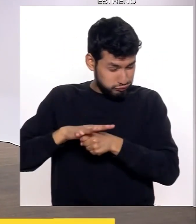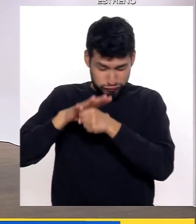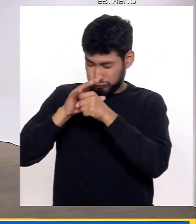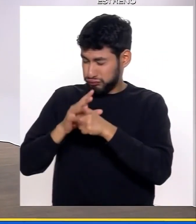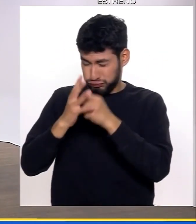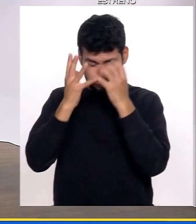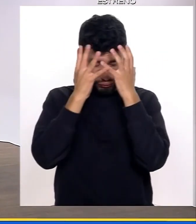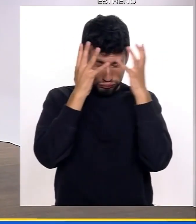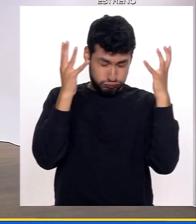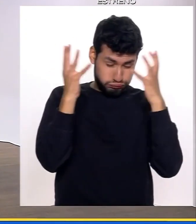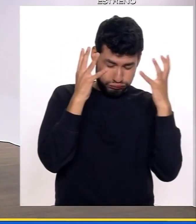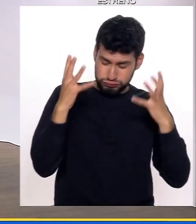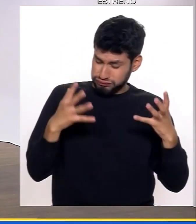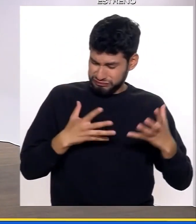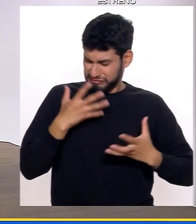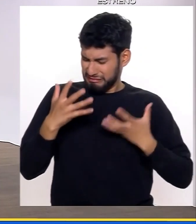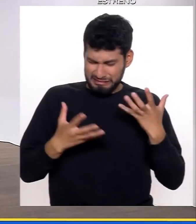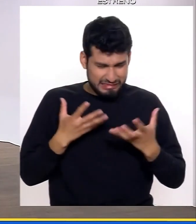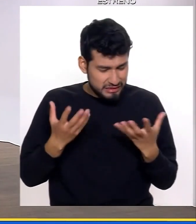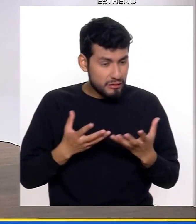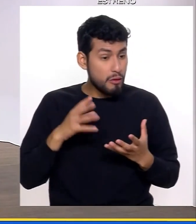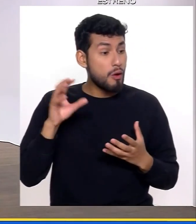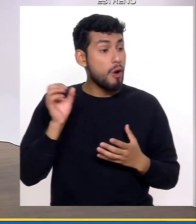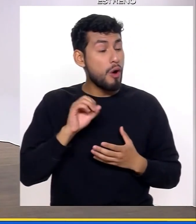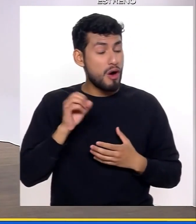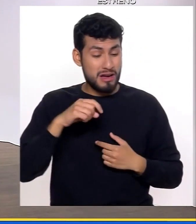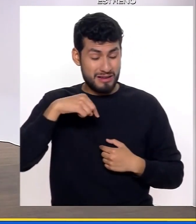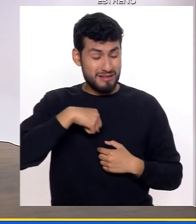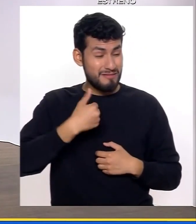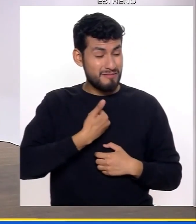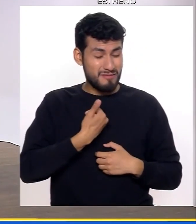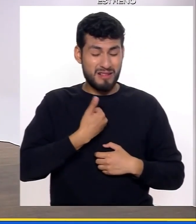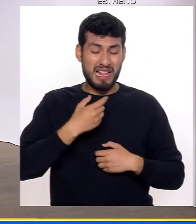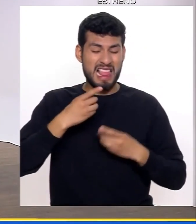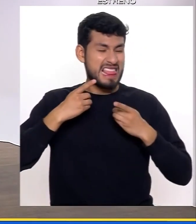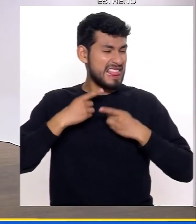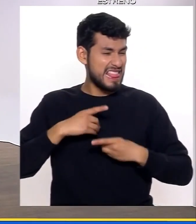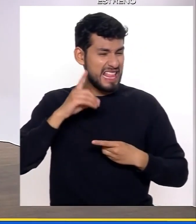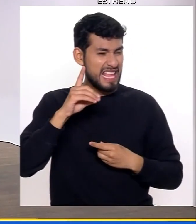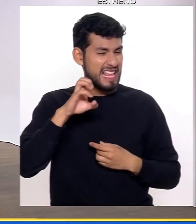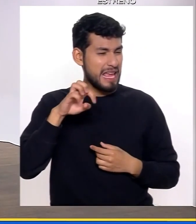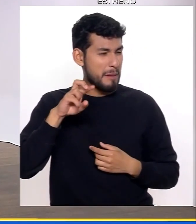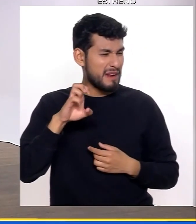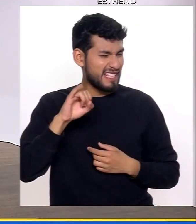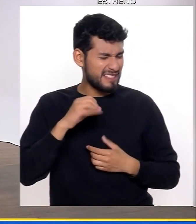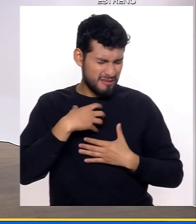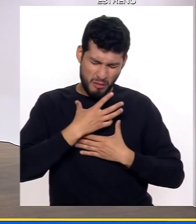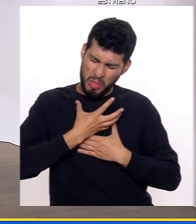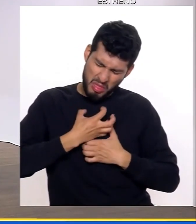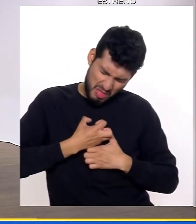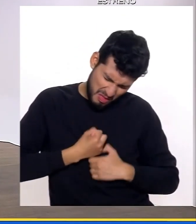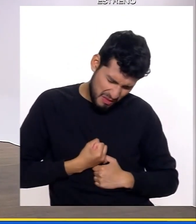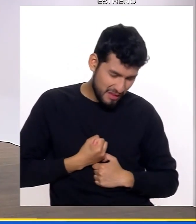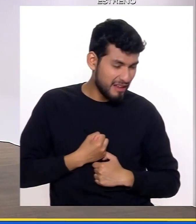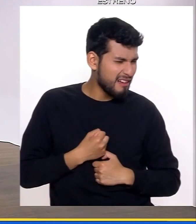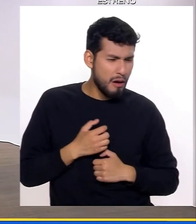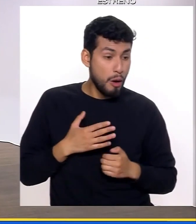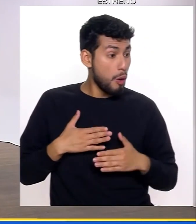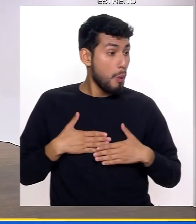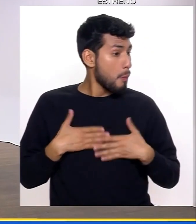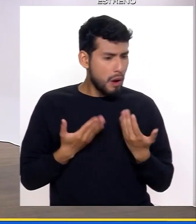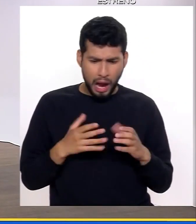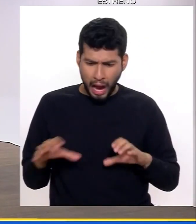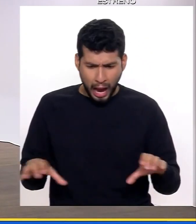angustia o los famosos bajones depresivos, básicamente que incapacitan a la persona para poder